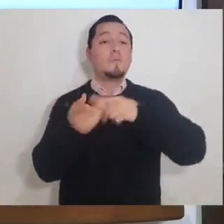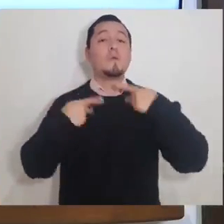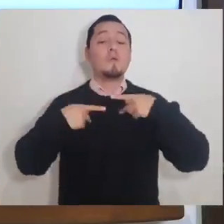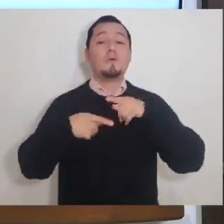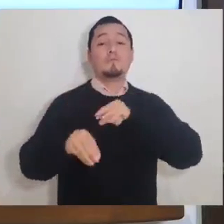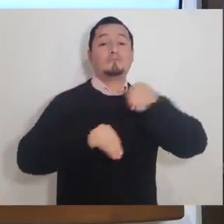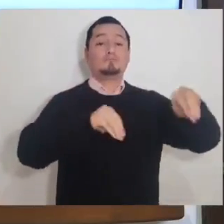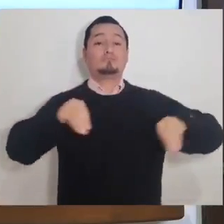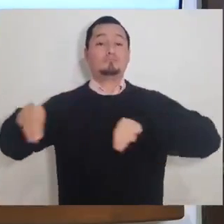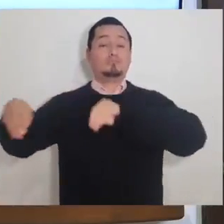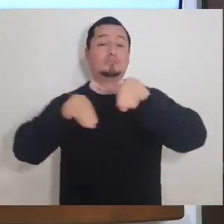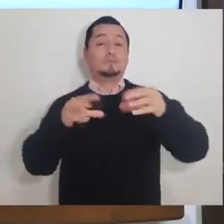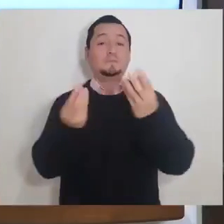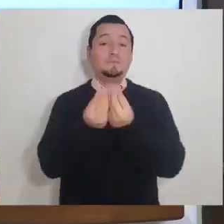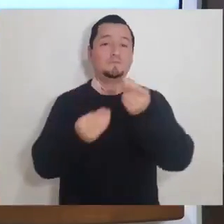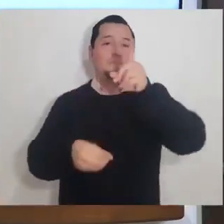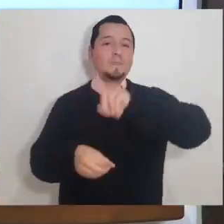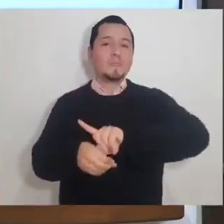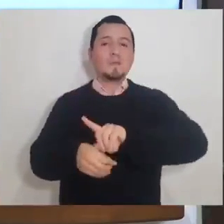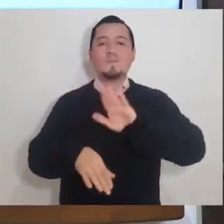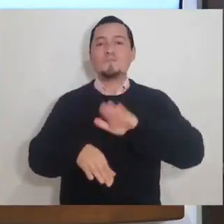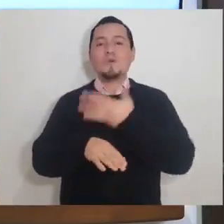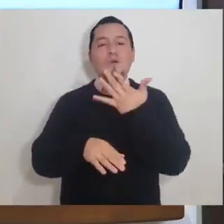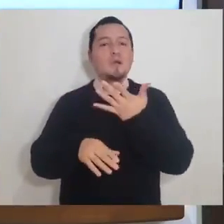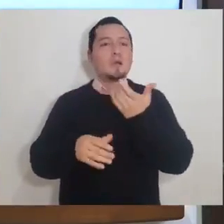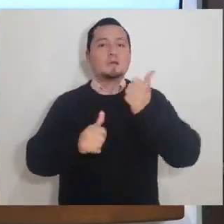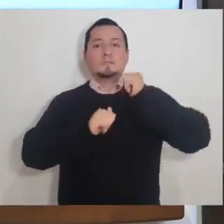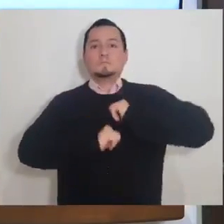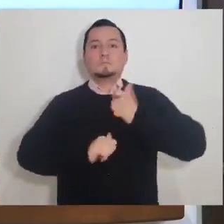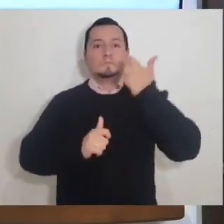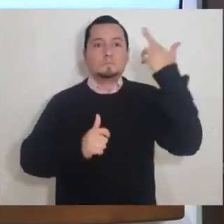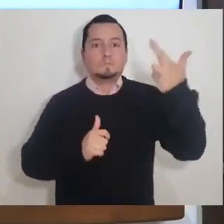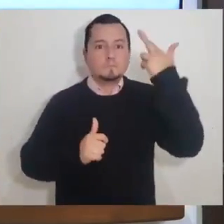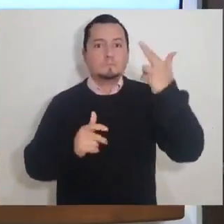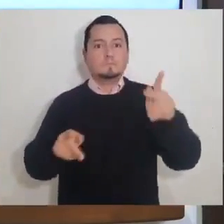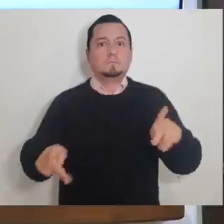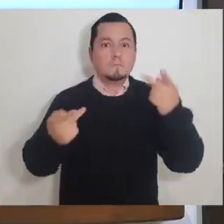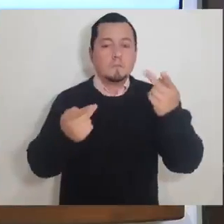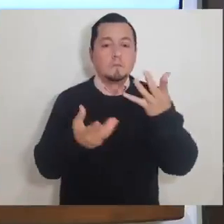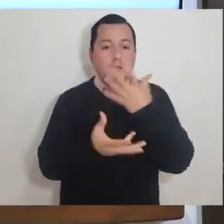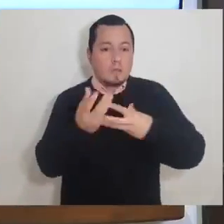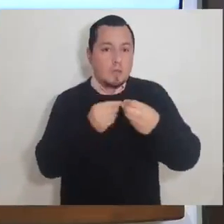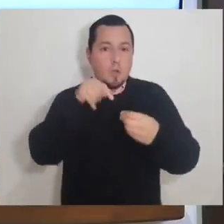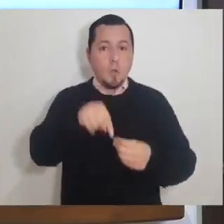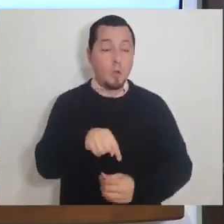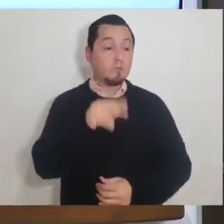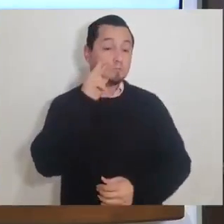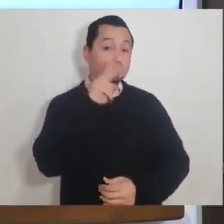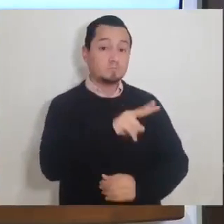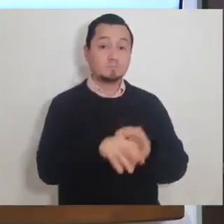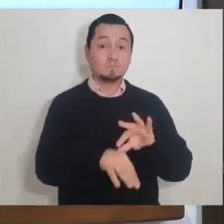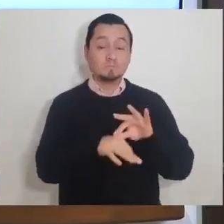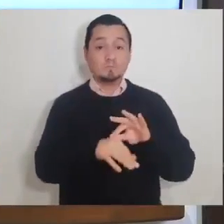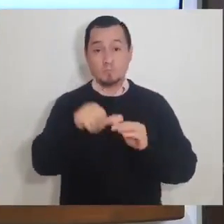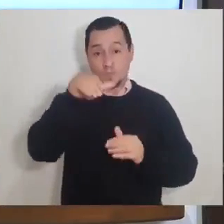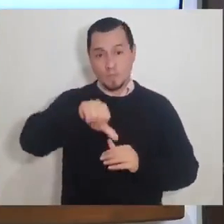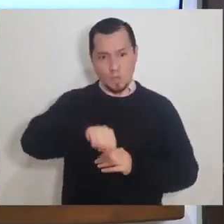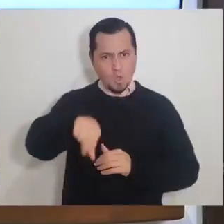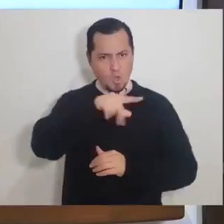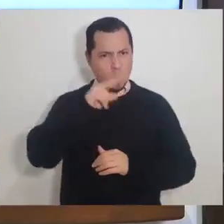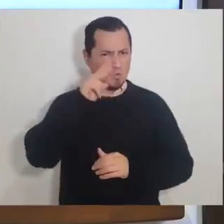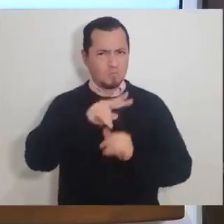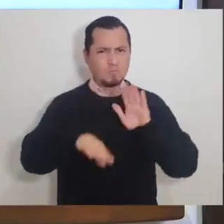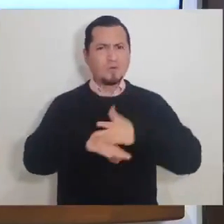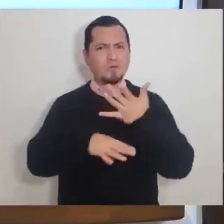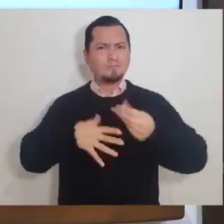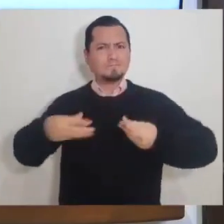de movilidad en la ciudad en esta época de intensa actividad económica, se ve reflejado apenas en estos días. Los casos que hoy